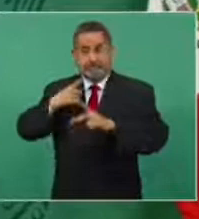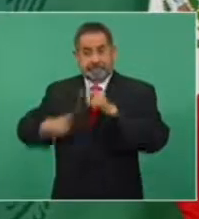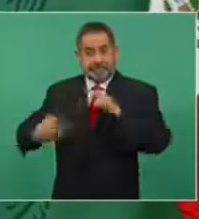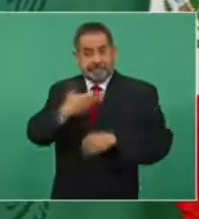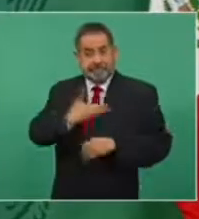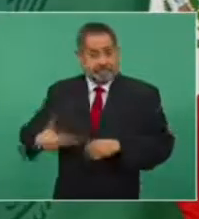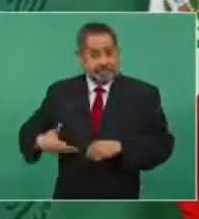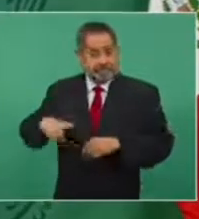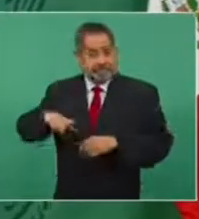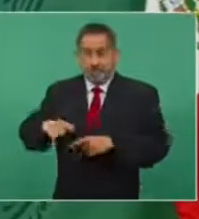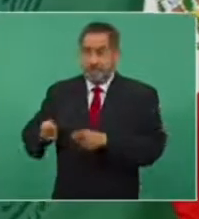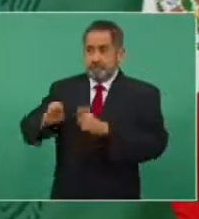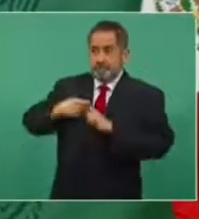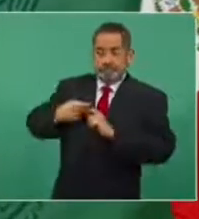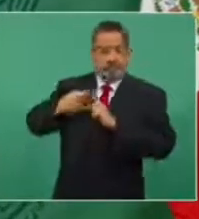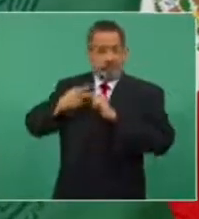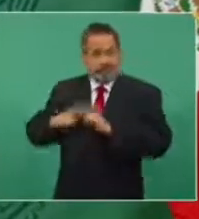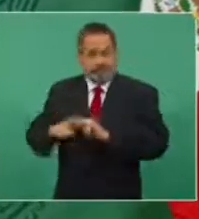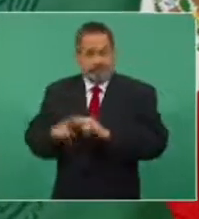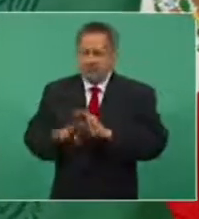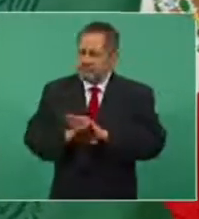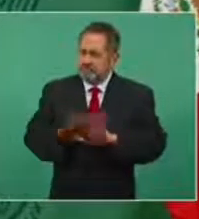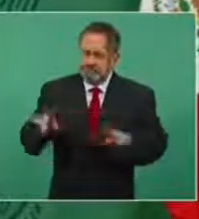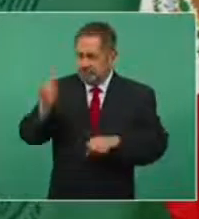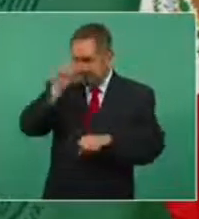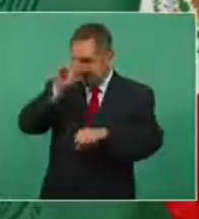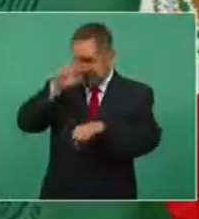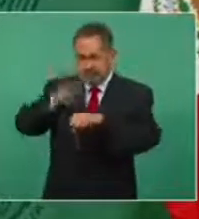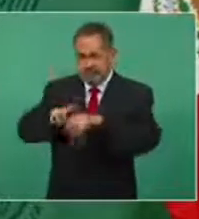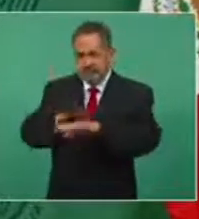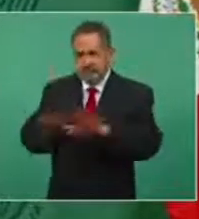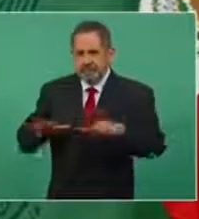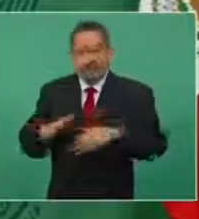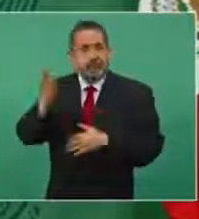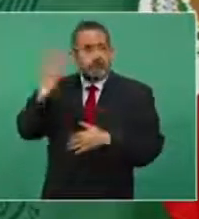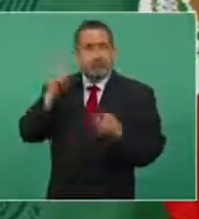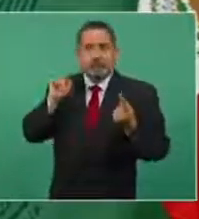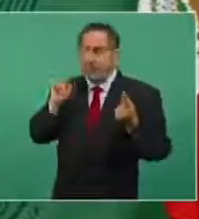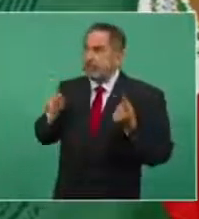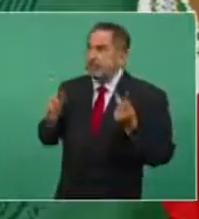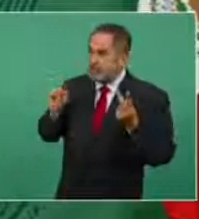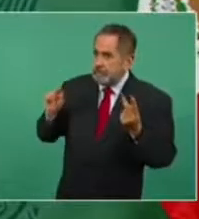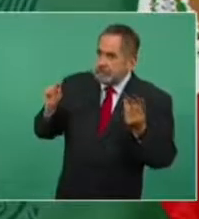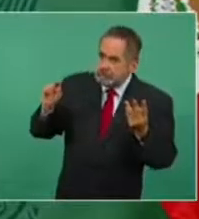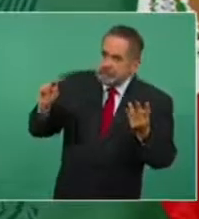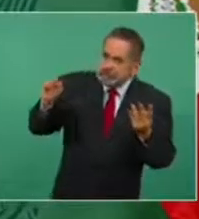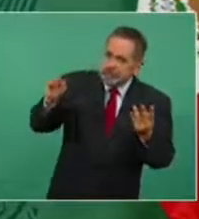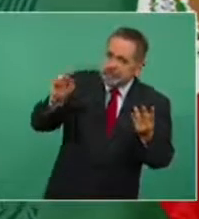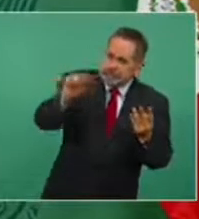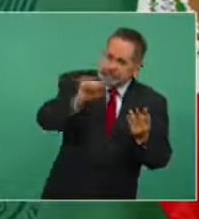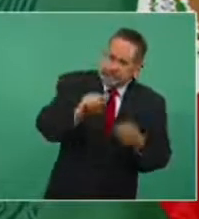había asesores en todas las dependencias,